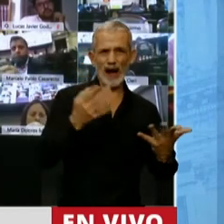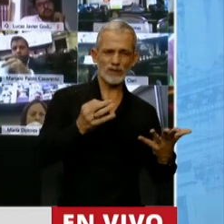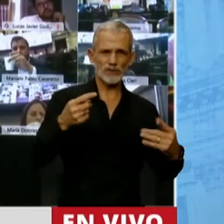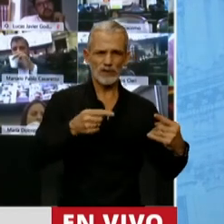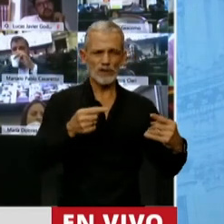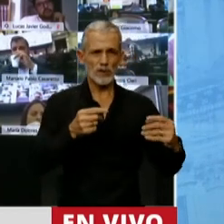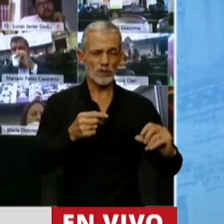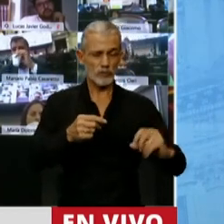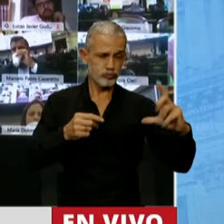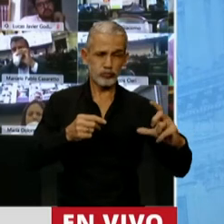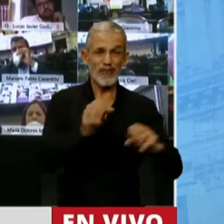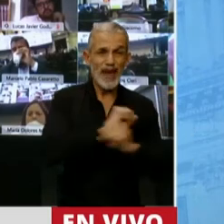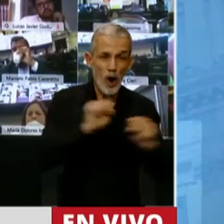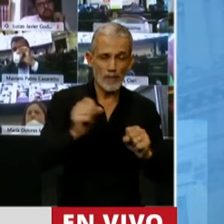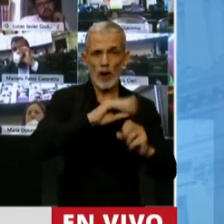gradualismo o shock.